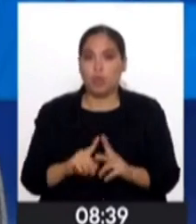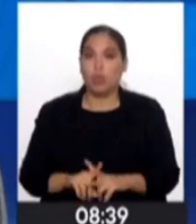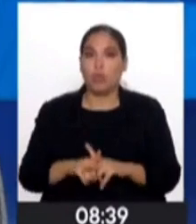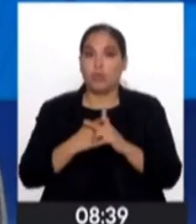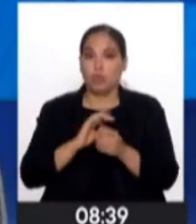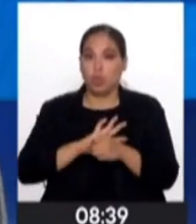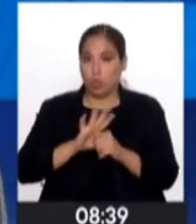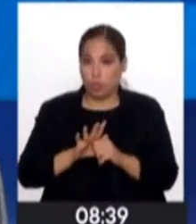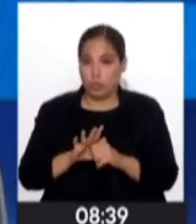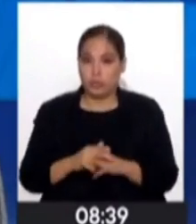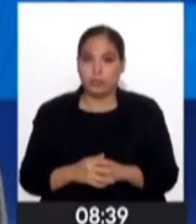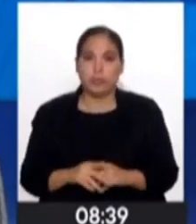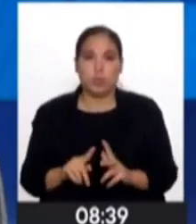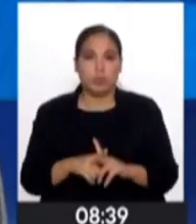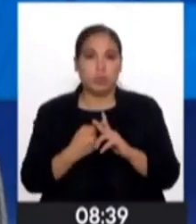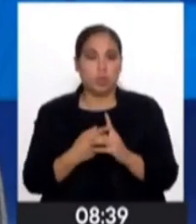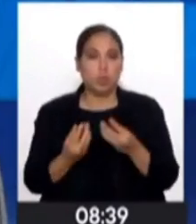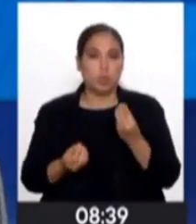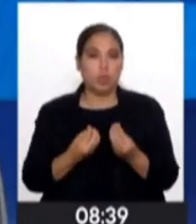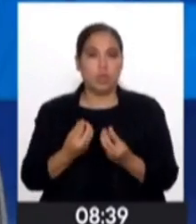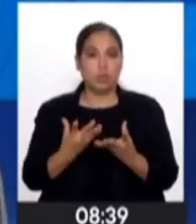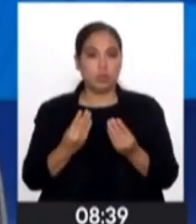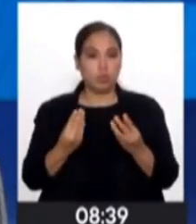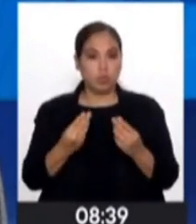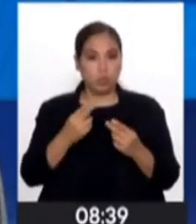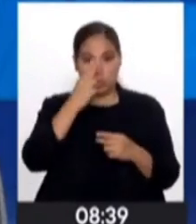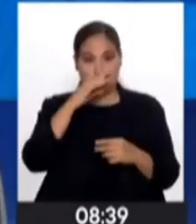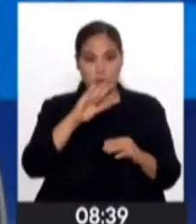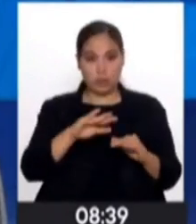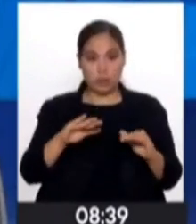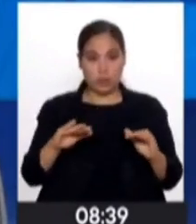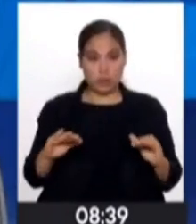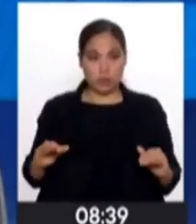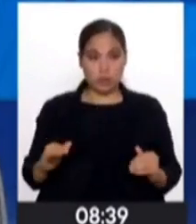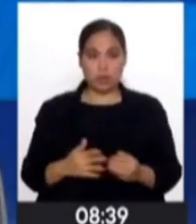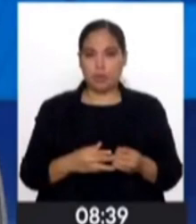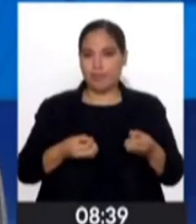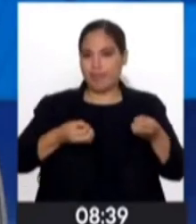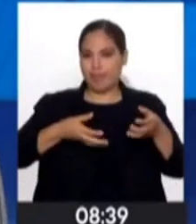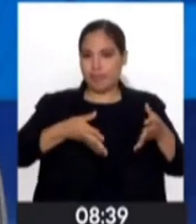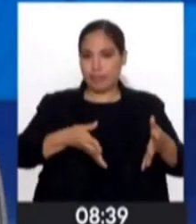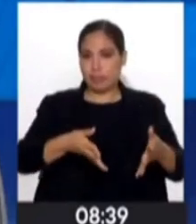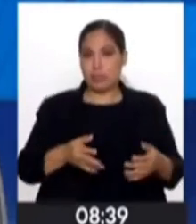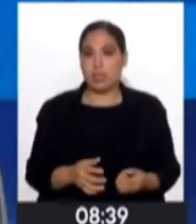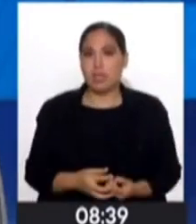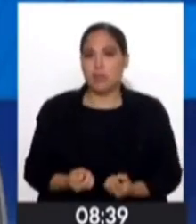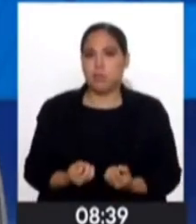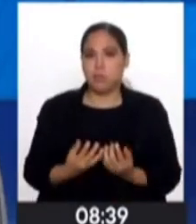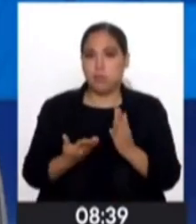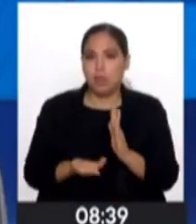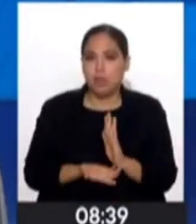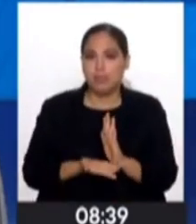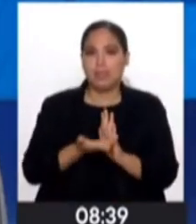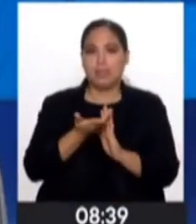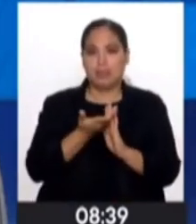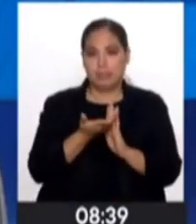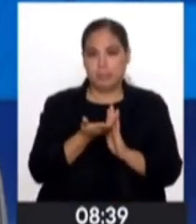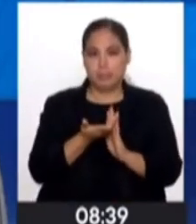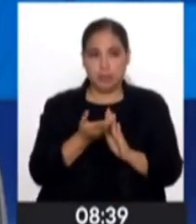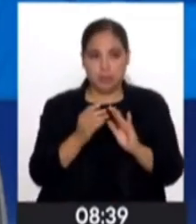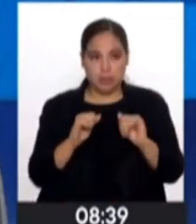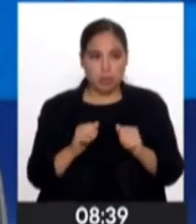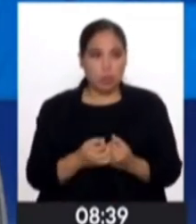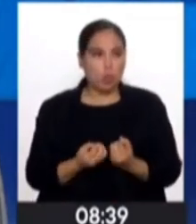Porque a raíz del COVID, muchos niñas, niños y adolescentes quedaron en situación de orfandad. Se aumentó la población con el COVID. Exactamente.